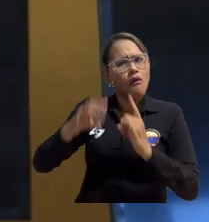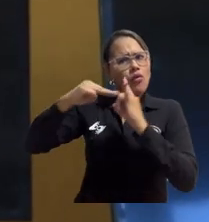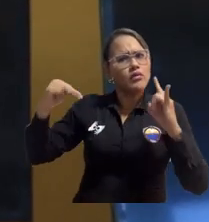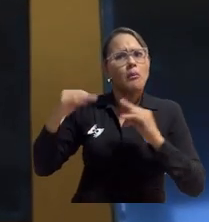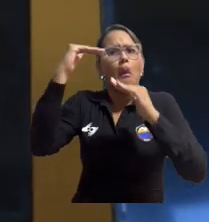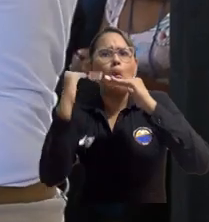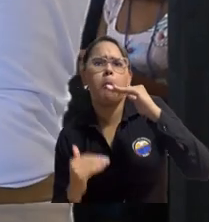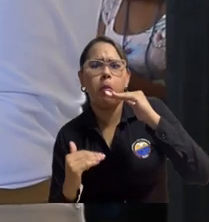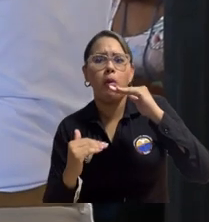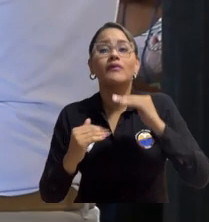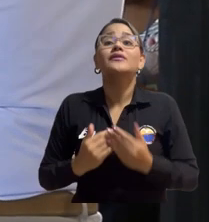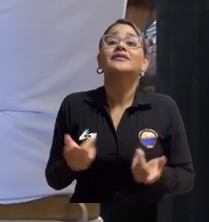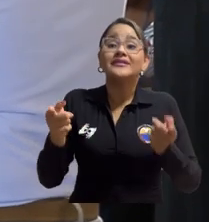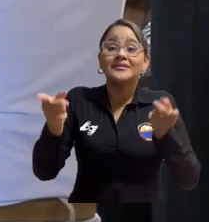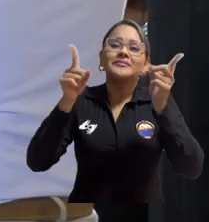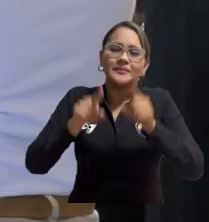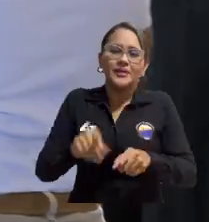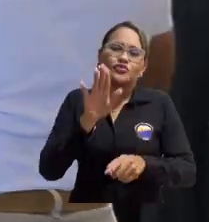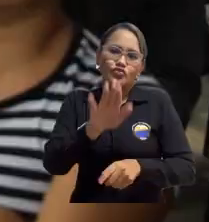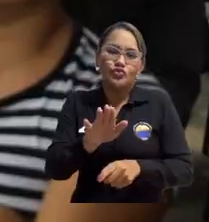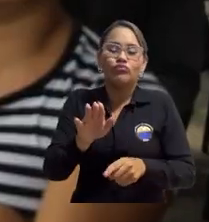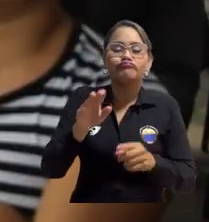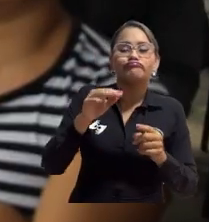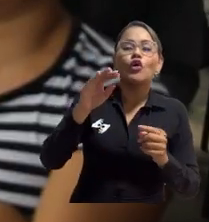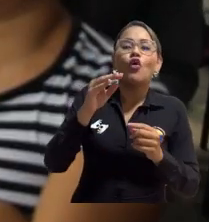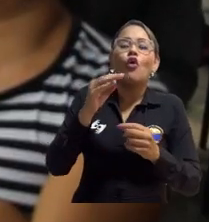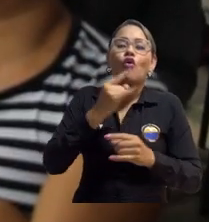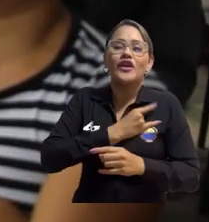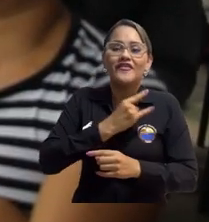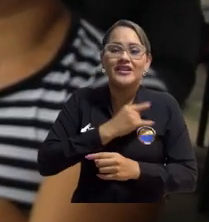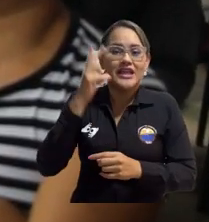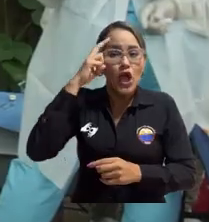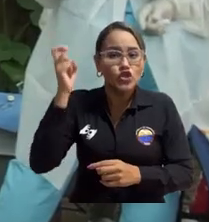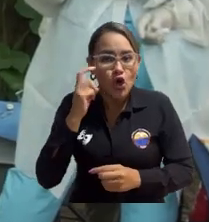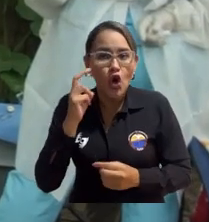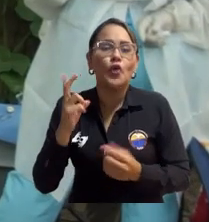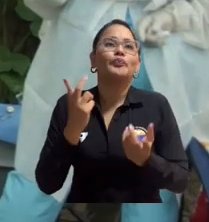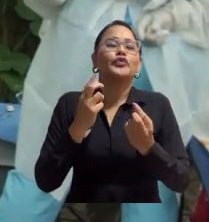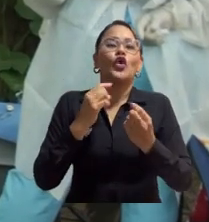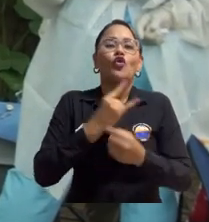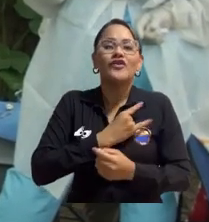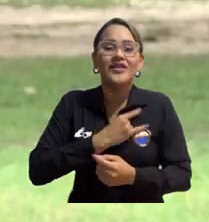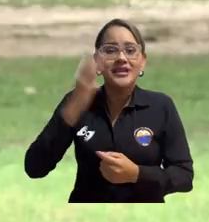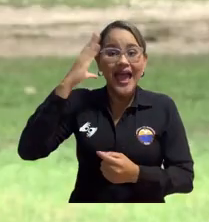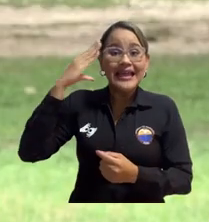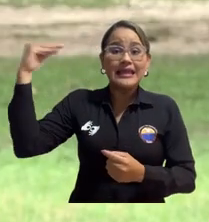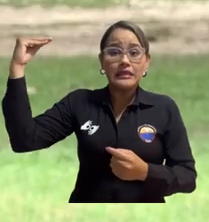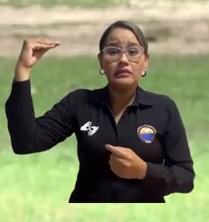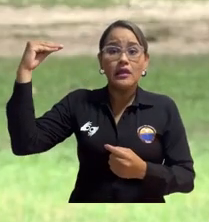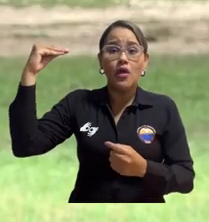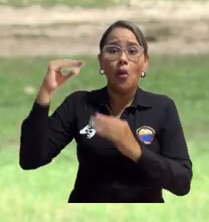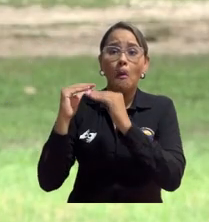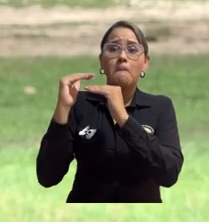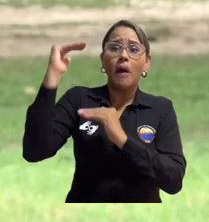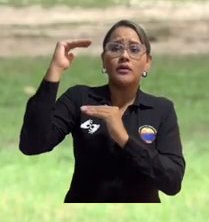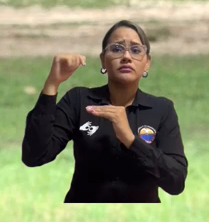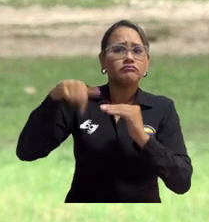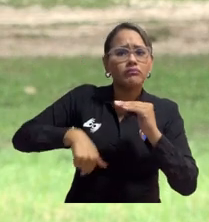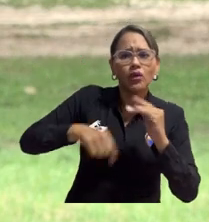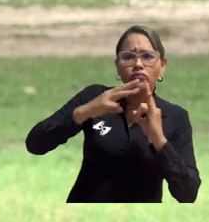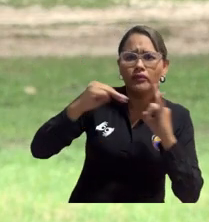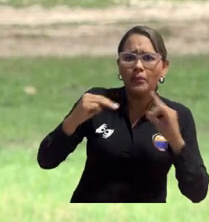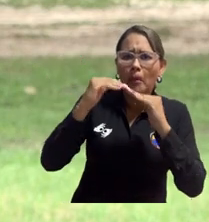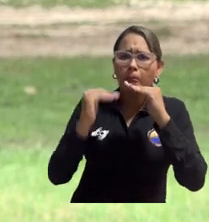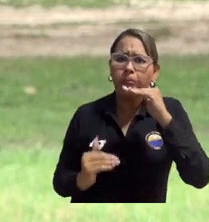de las 34 instituciones que reciben recursos por debajo de la Universidad del Chocó y la del Quindío. No pueden existir universidades que reciban